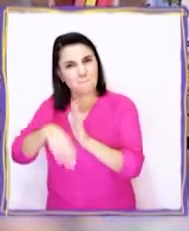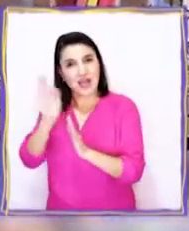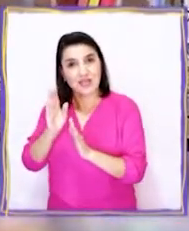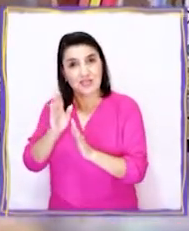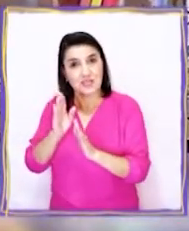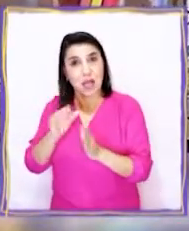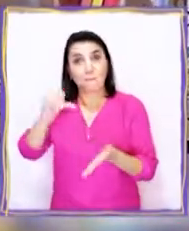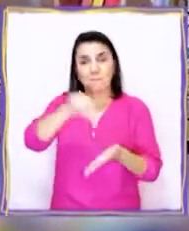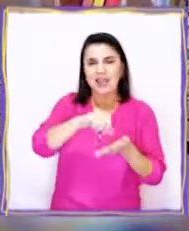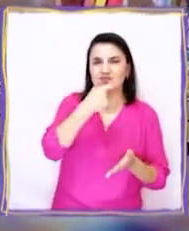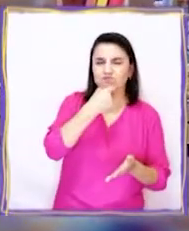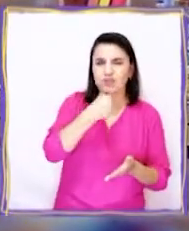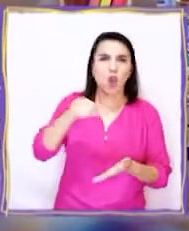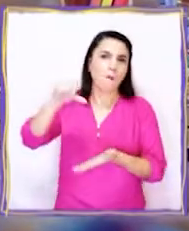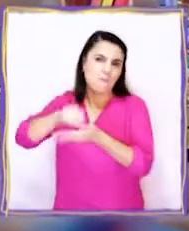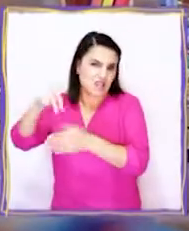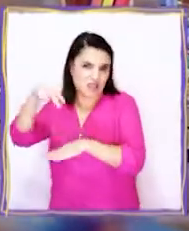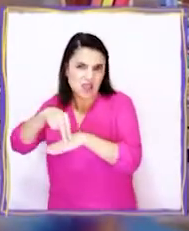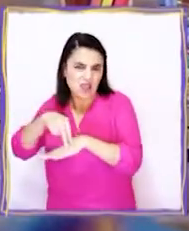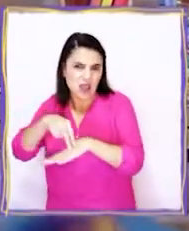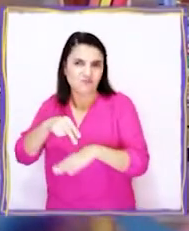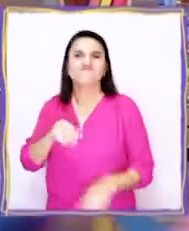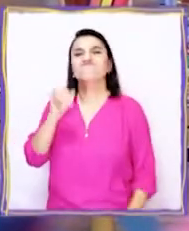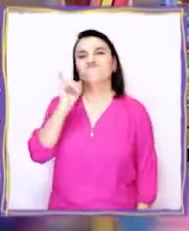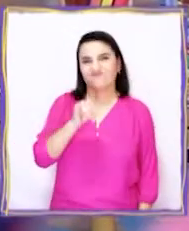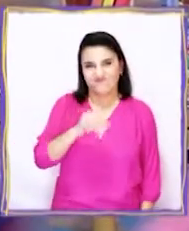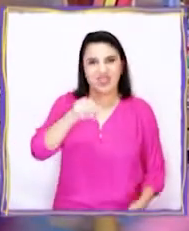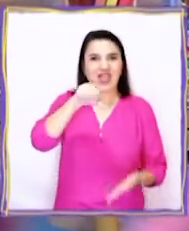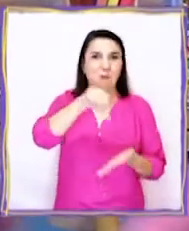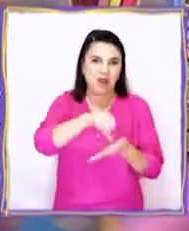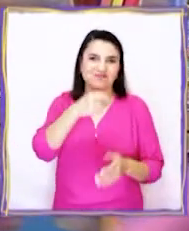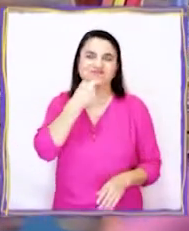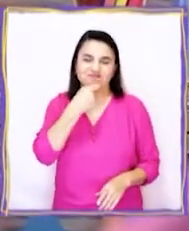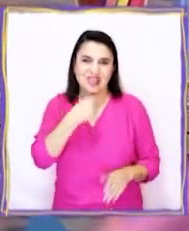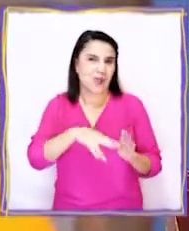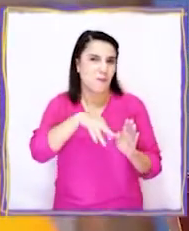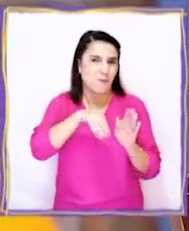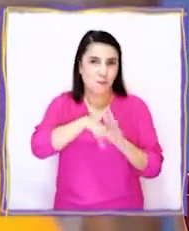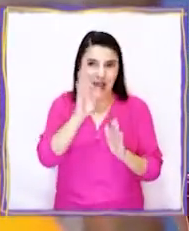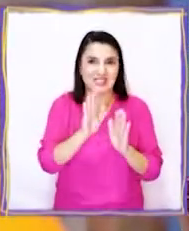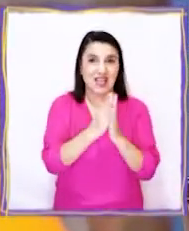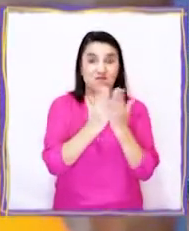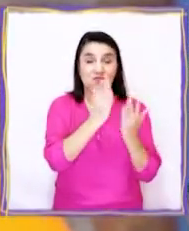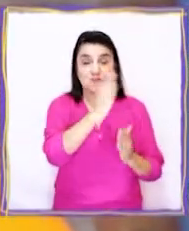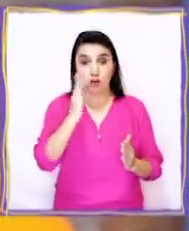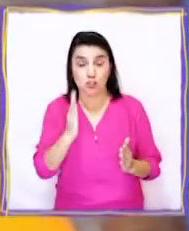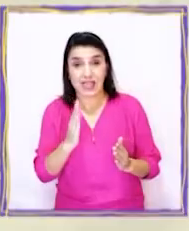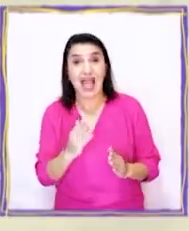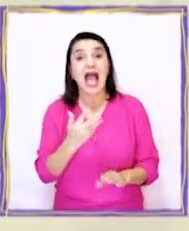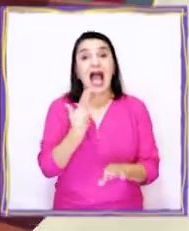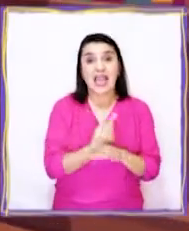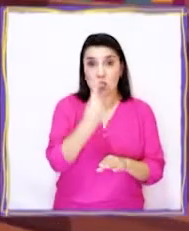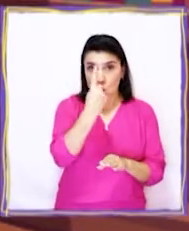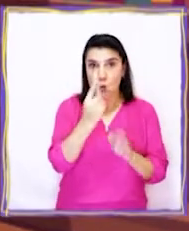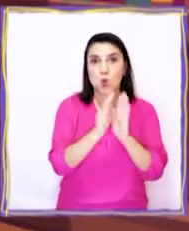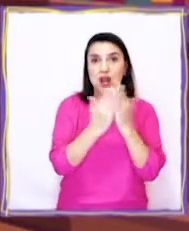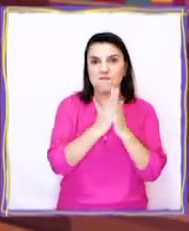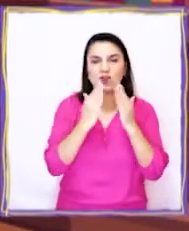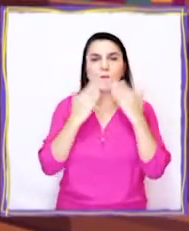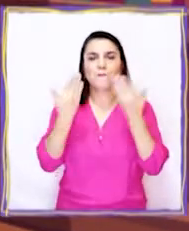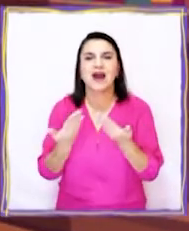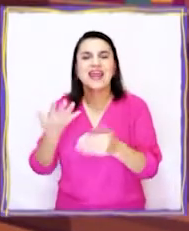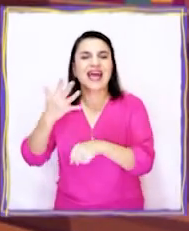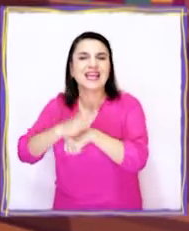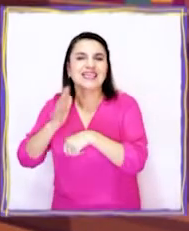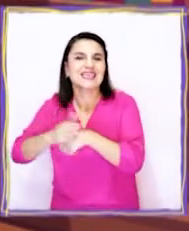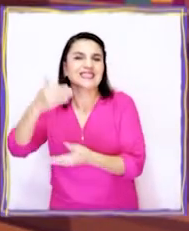¿En Reino Unido o en Nigeria? Tal cual. En Reino Unido. Ya que comparten una biblioteca